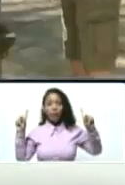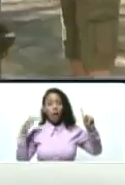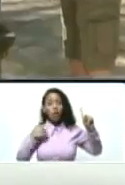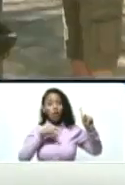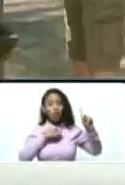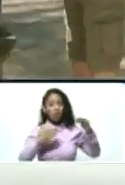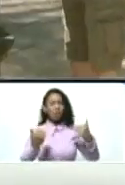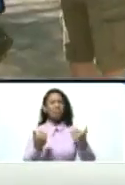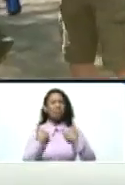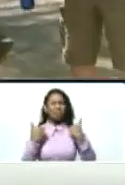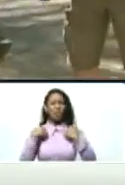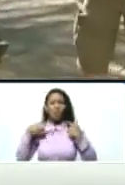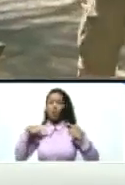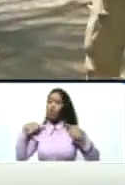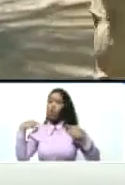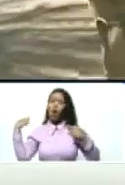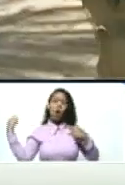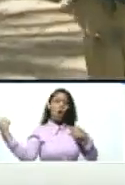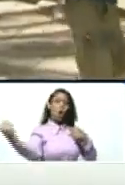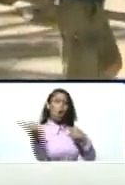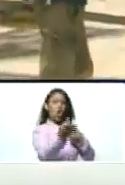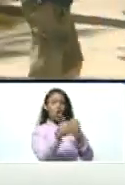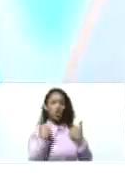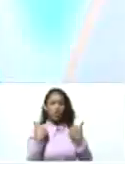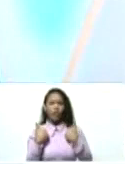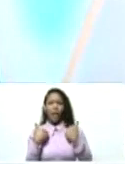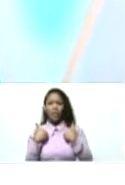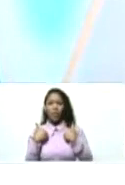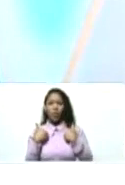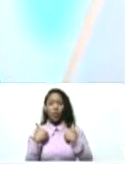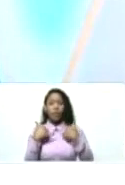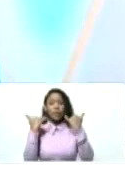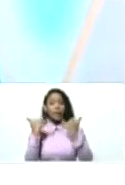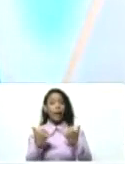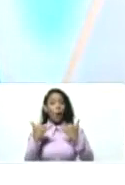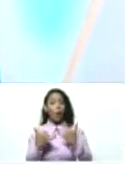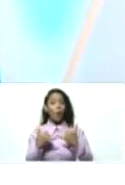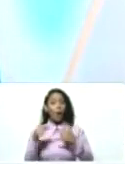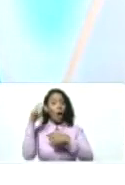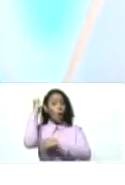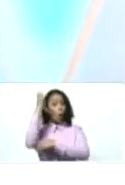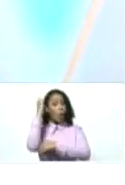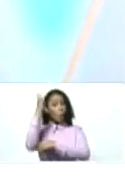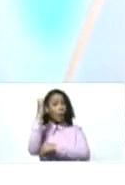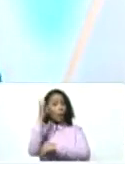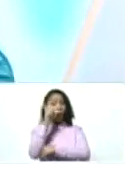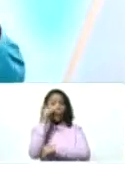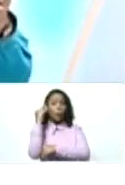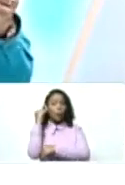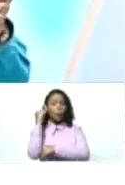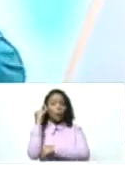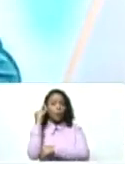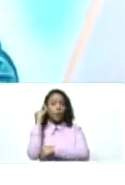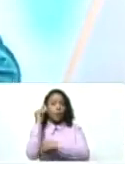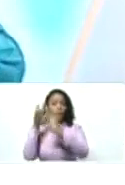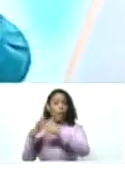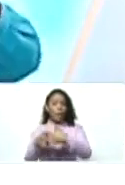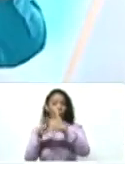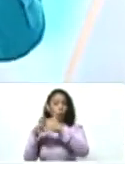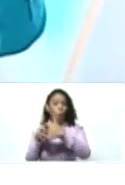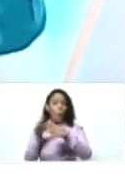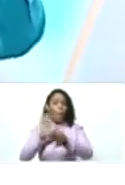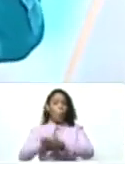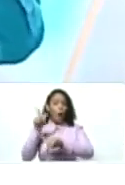sufriendo todos y todas. Y que les toca sufrir ahora a los europeos y a los estadounidenses,